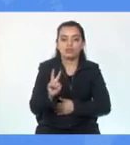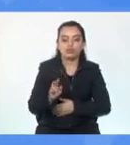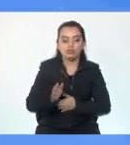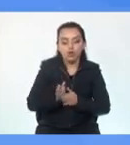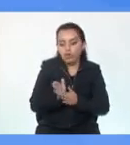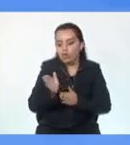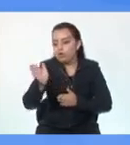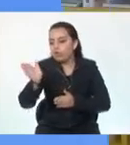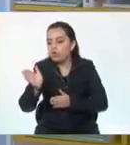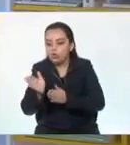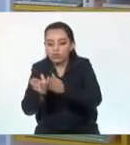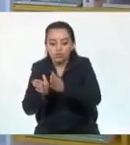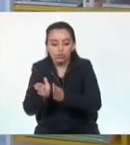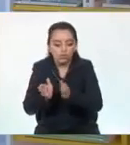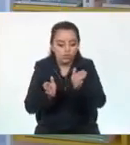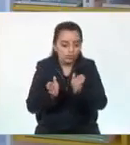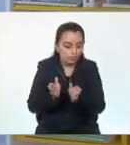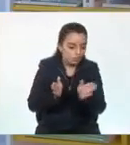viento.